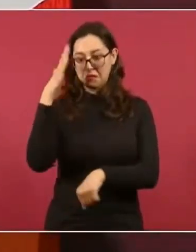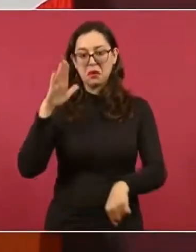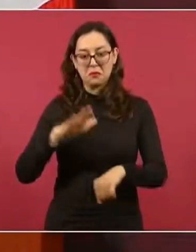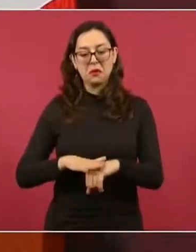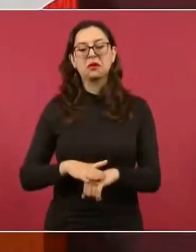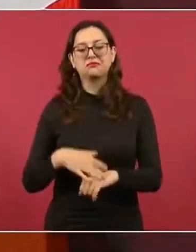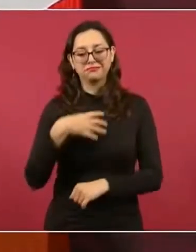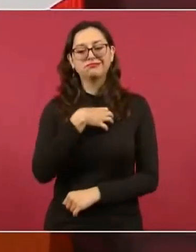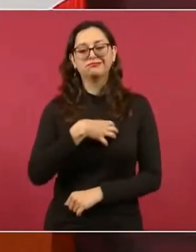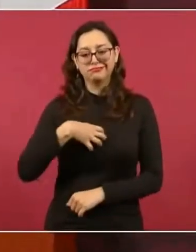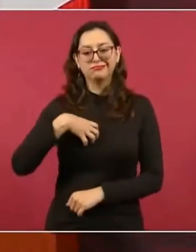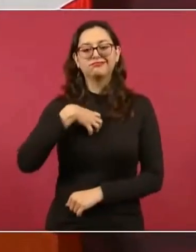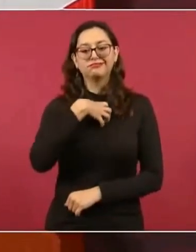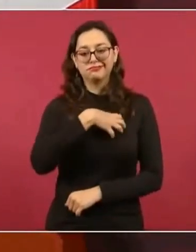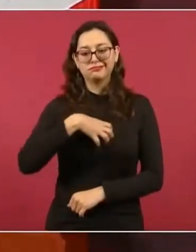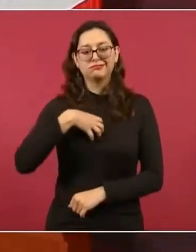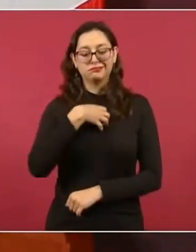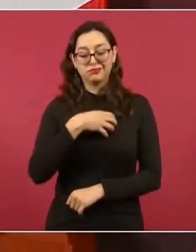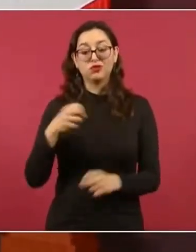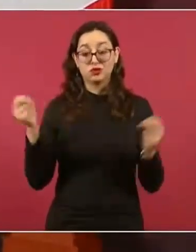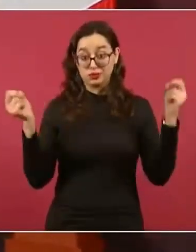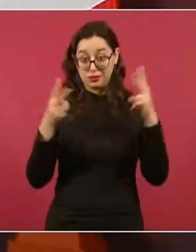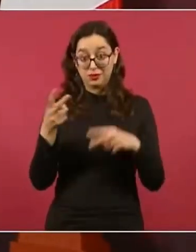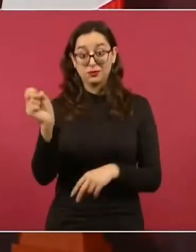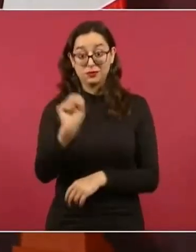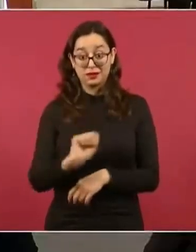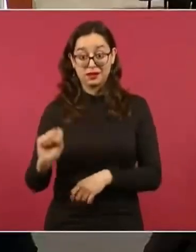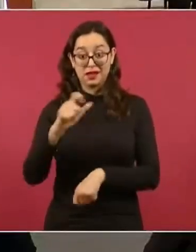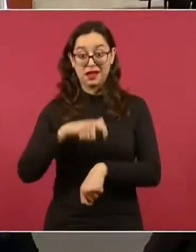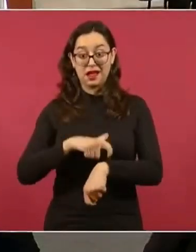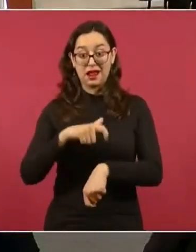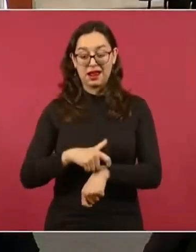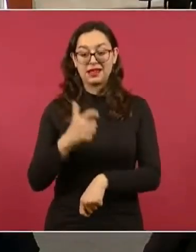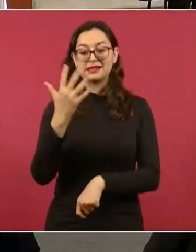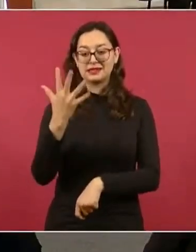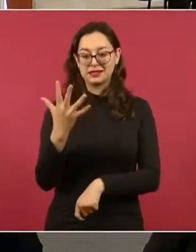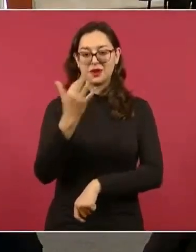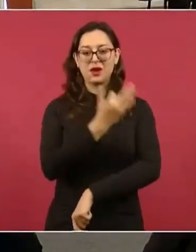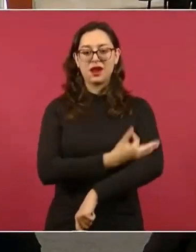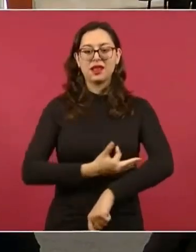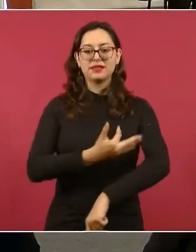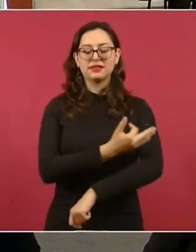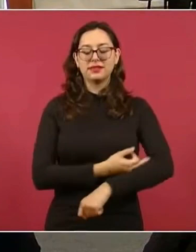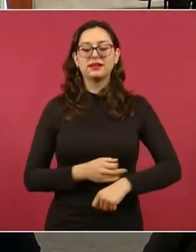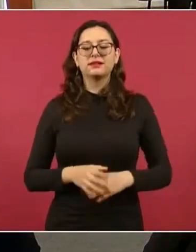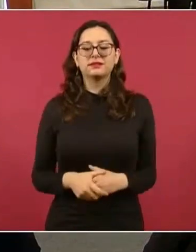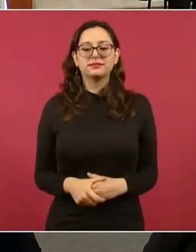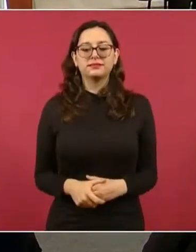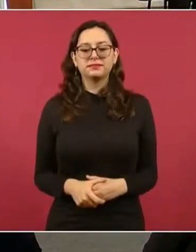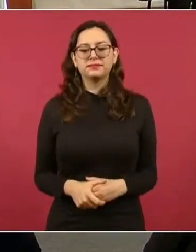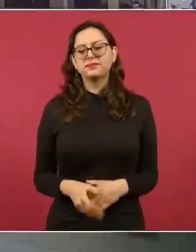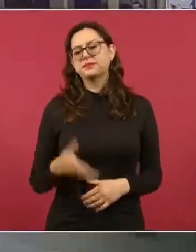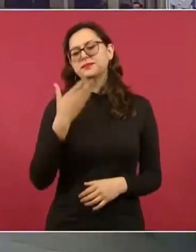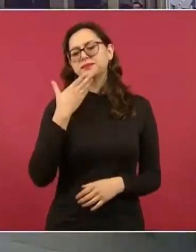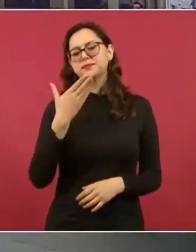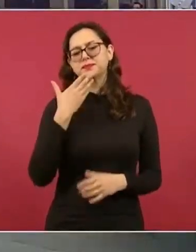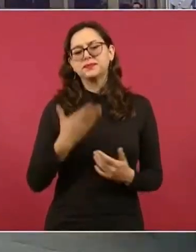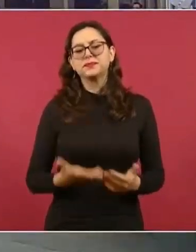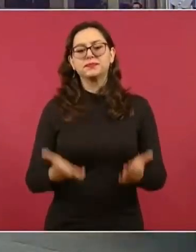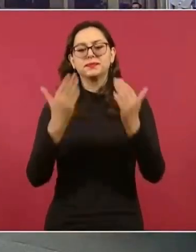sábado, a las 5 de la tarde. Bueno, antes de pasar a las preguntas.